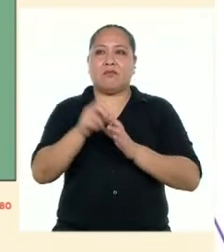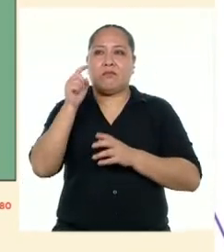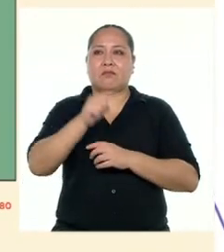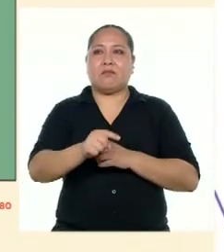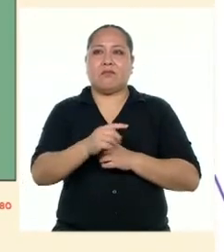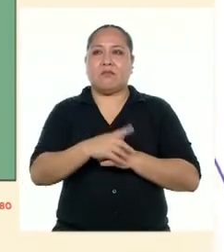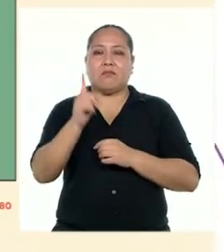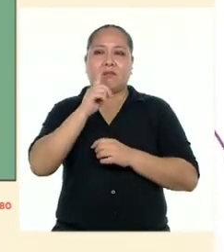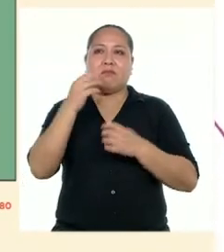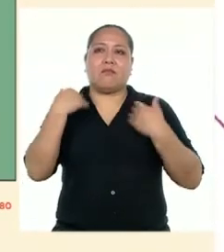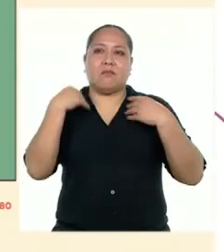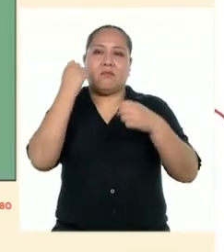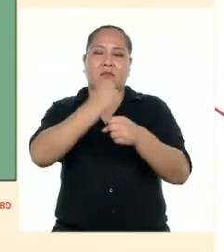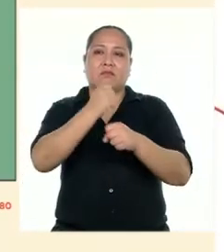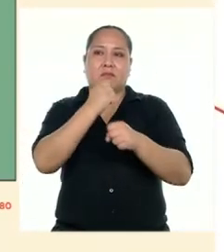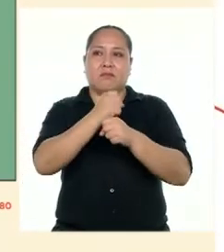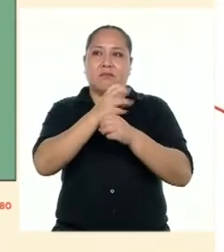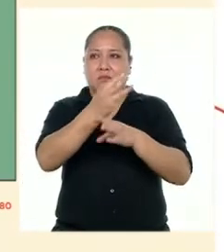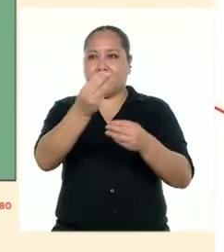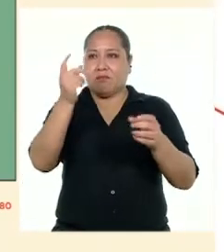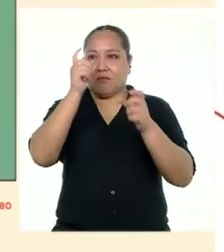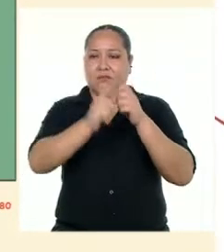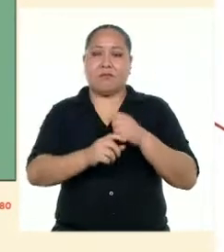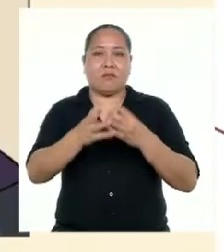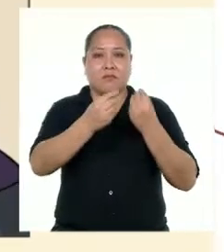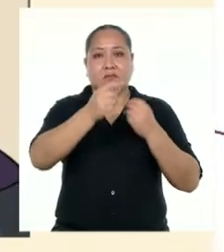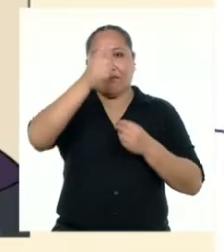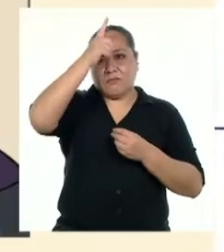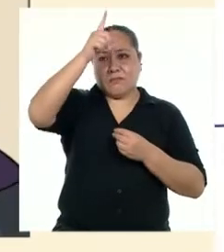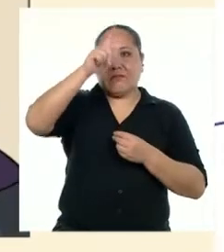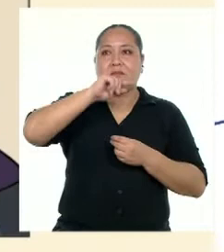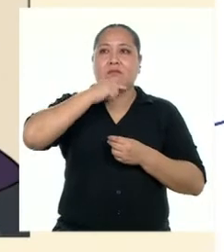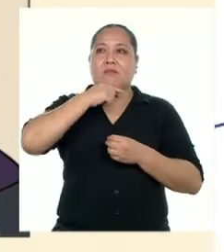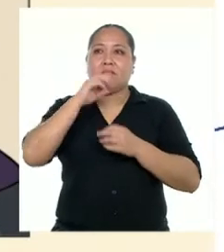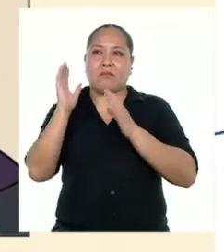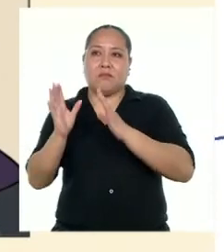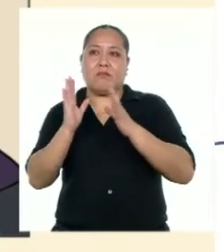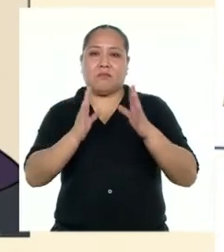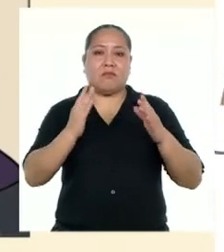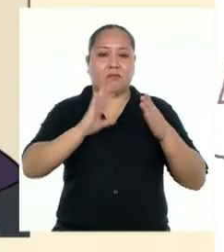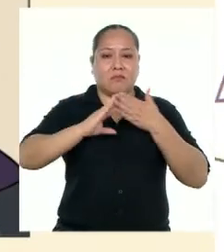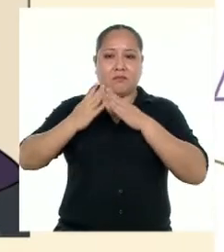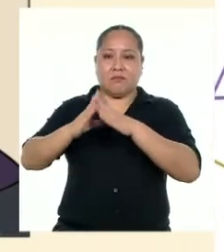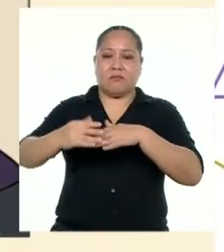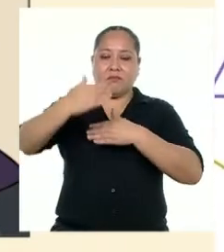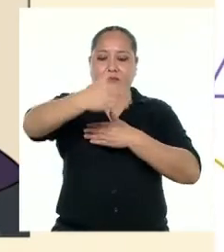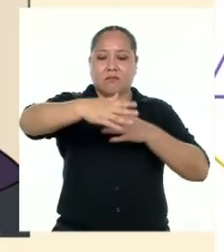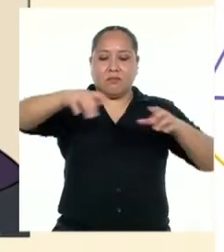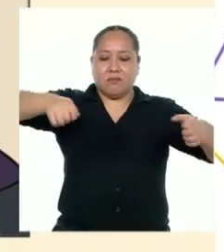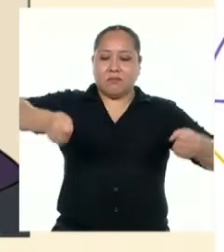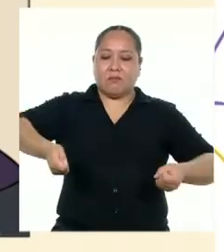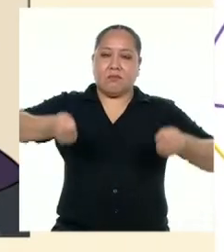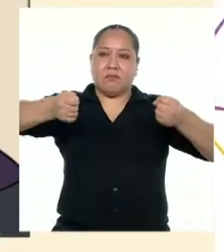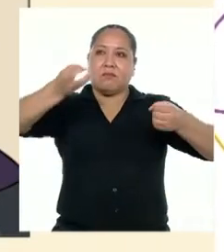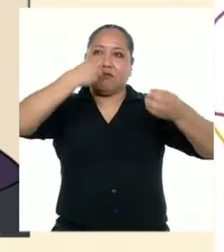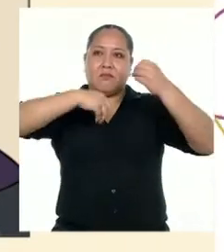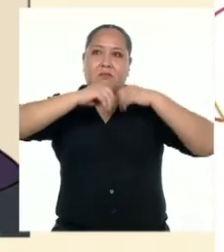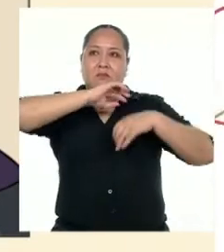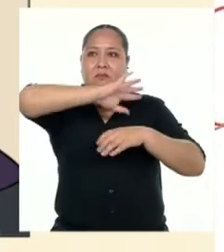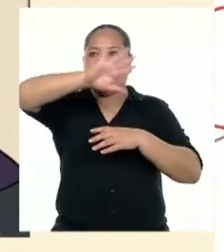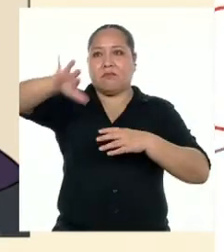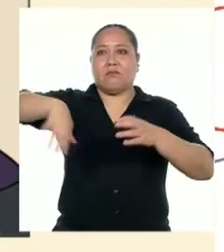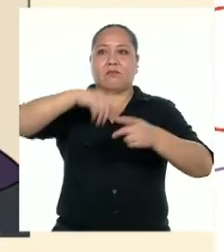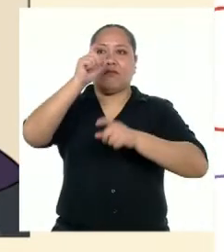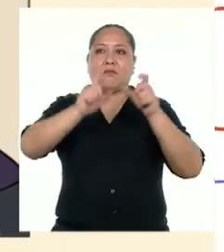debido al desempleo y hambruna, muchas líderes se han organizado en sus barrios para poder hacer ollas comunes, de las cuales todas las